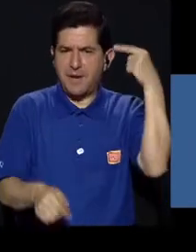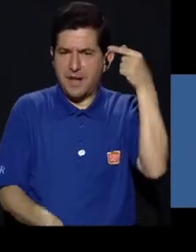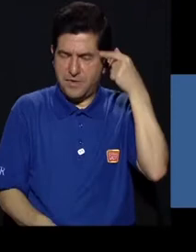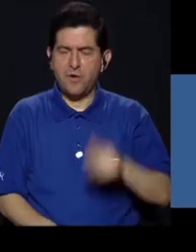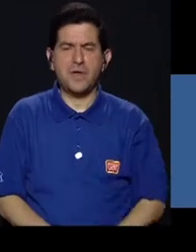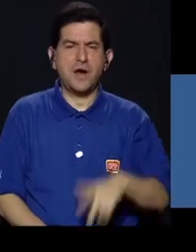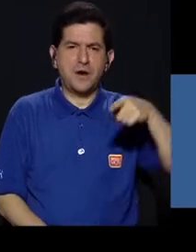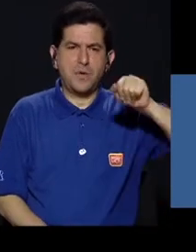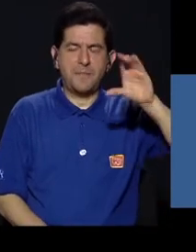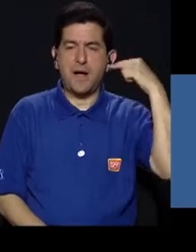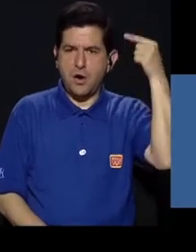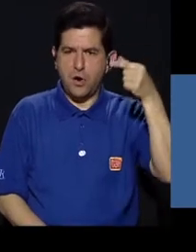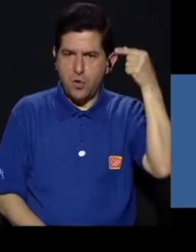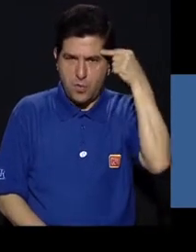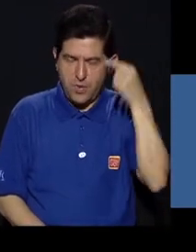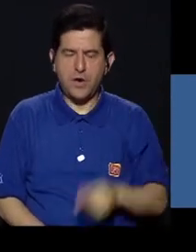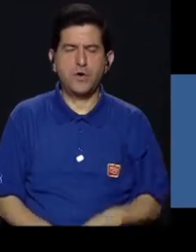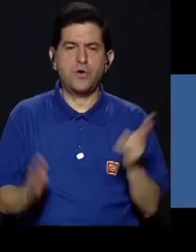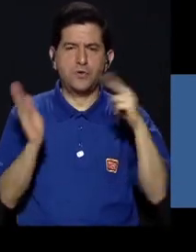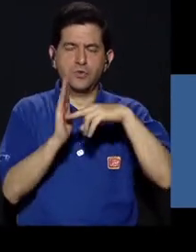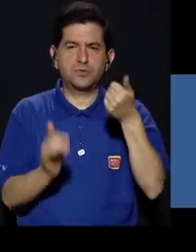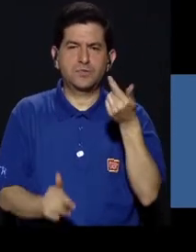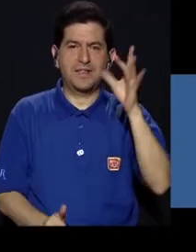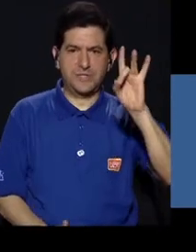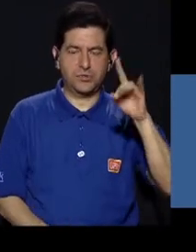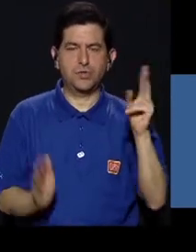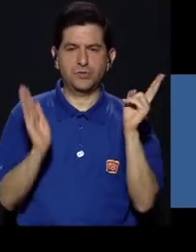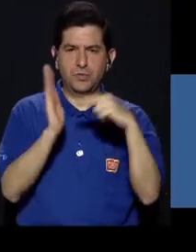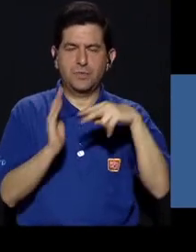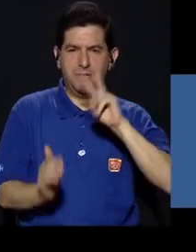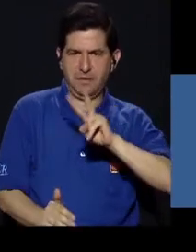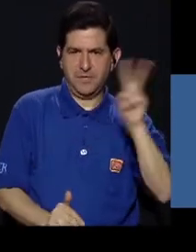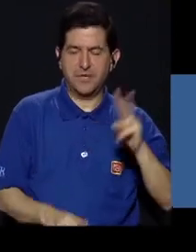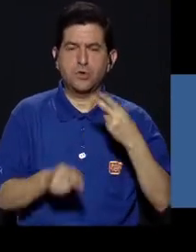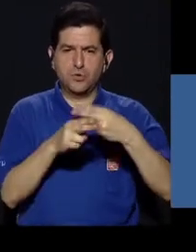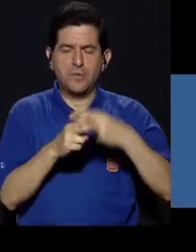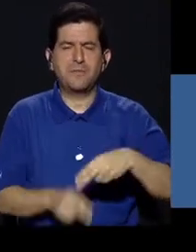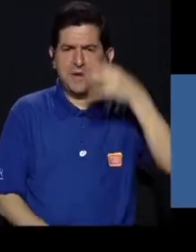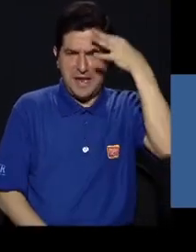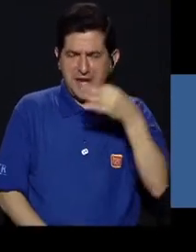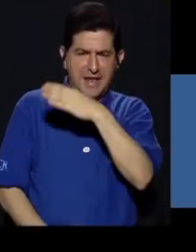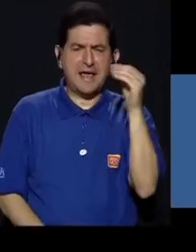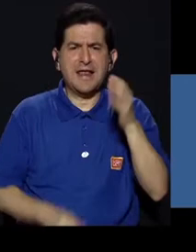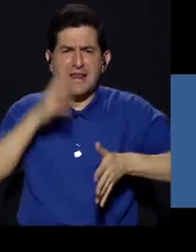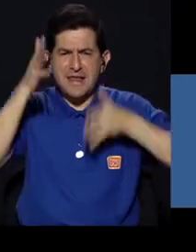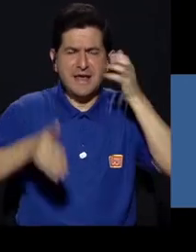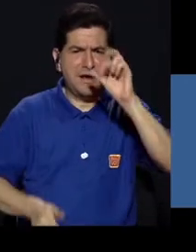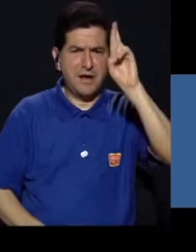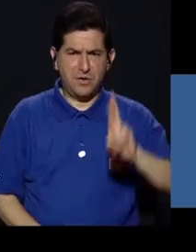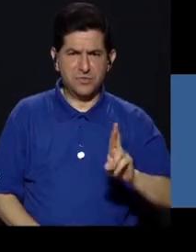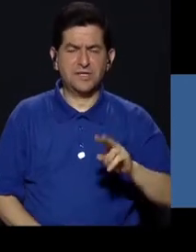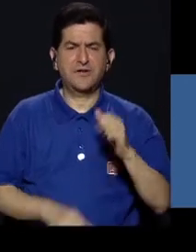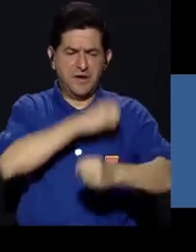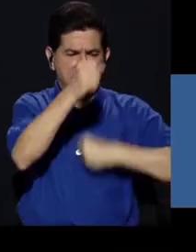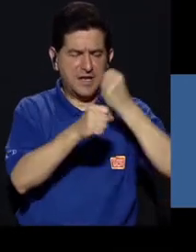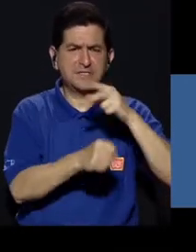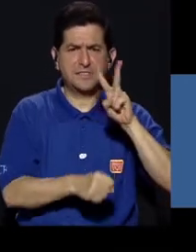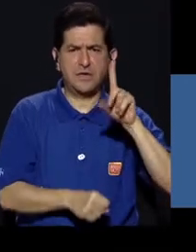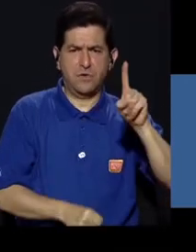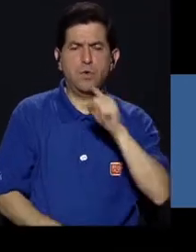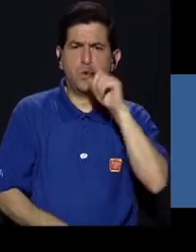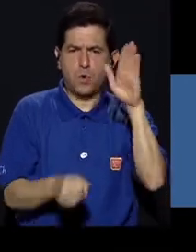gobierno del PAC para un posible gobierno 2018-2022, se llama Creer y crear la Costa Rica del siglo XXI,